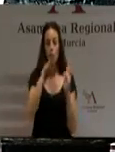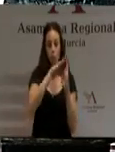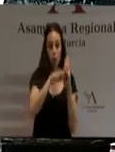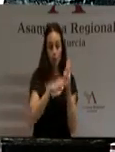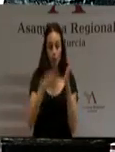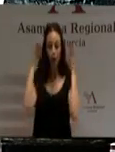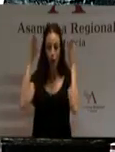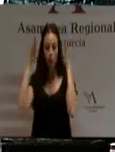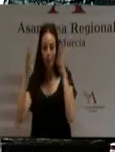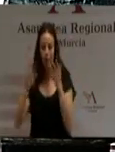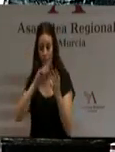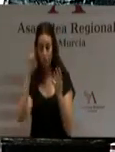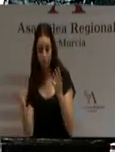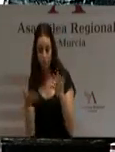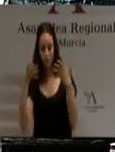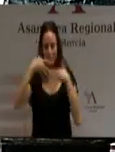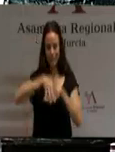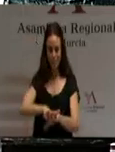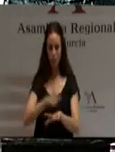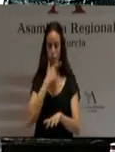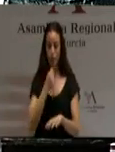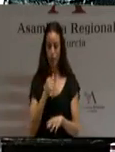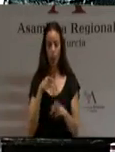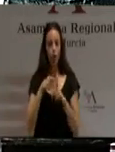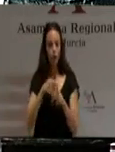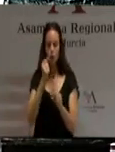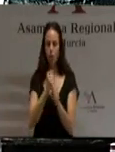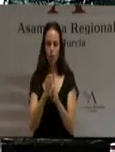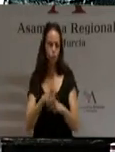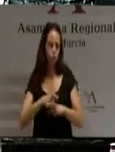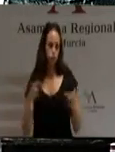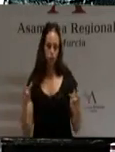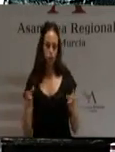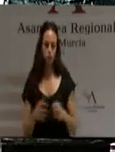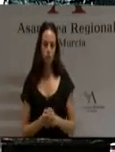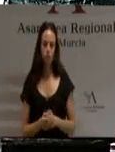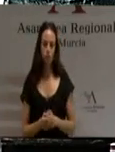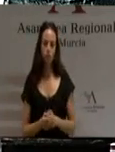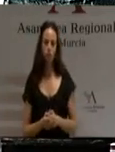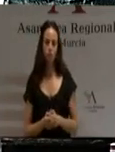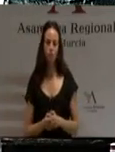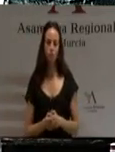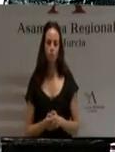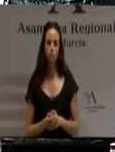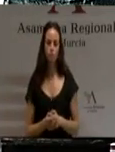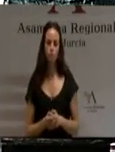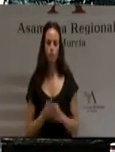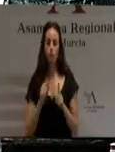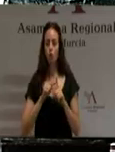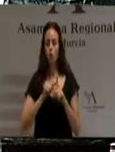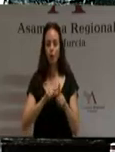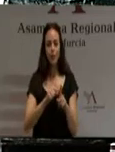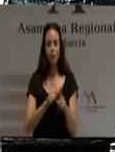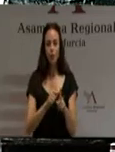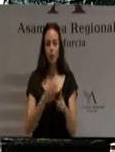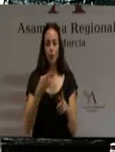consejerías que puedan redundar en la creación de empleo. En área, eso sí, de optimizar el aprovechamiento de los